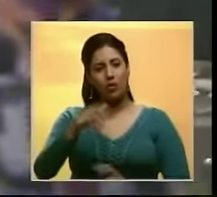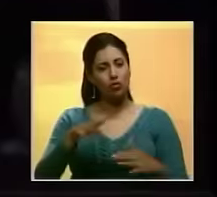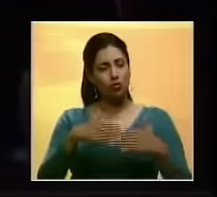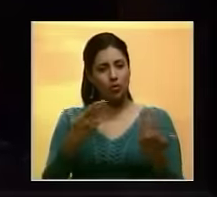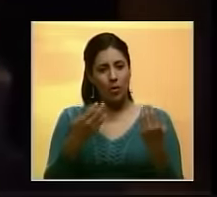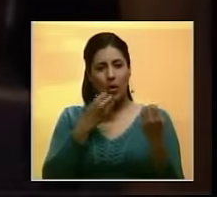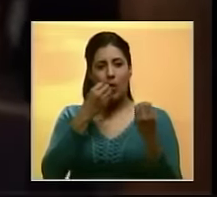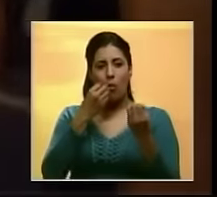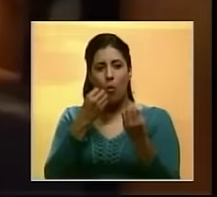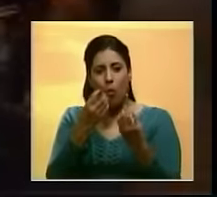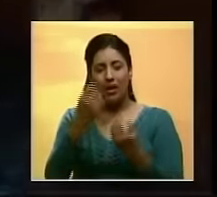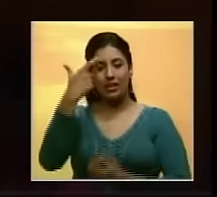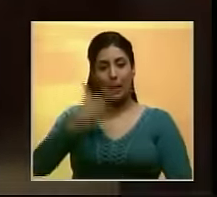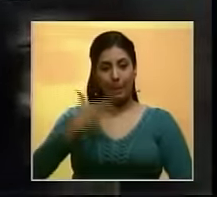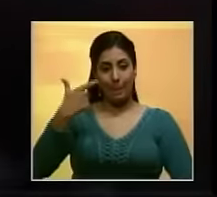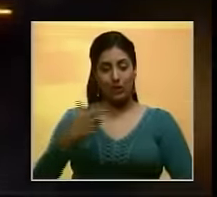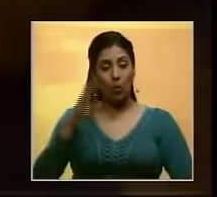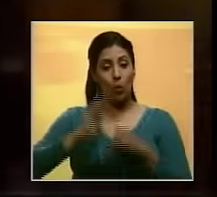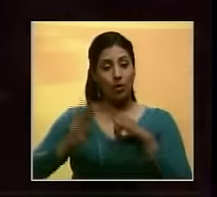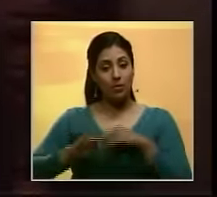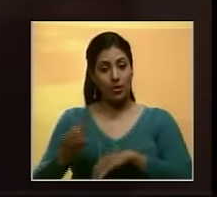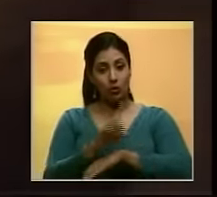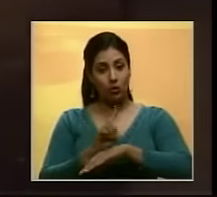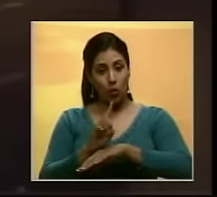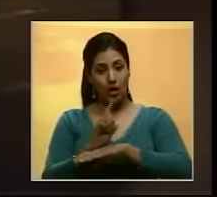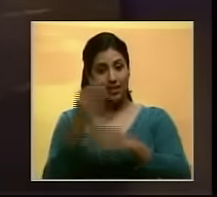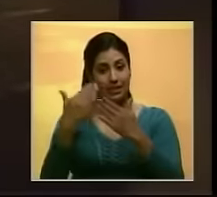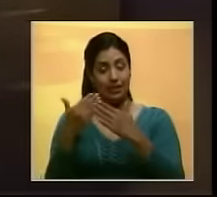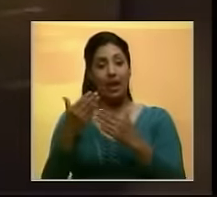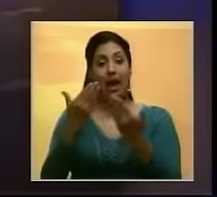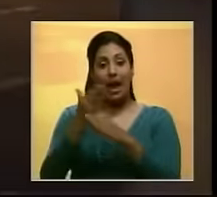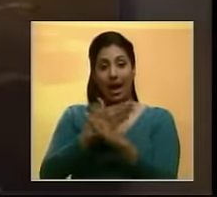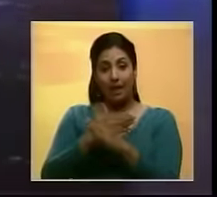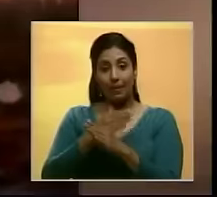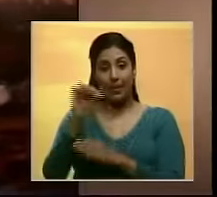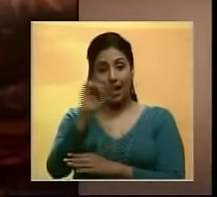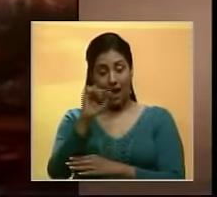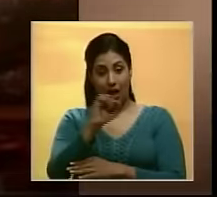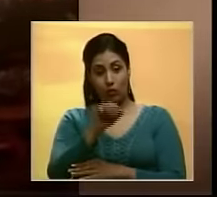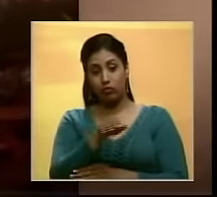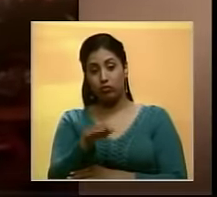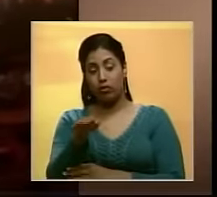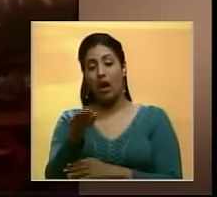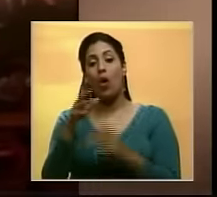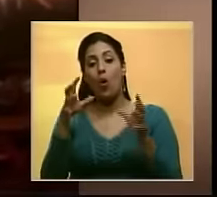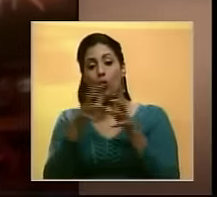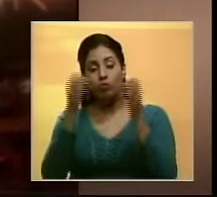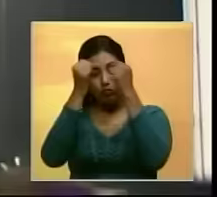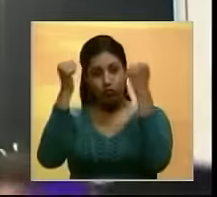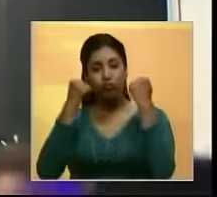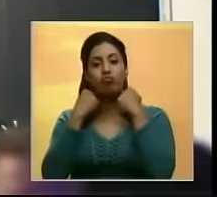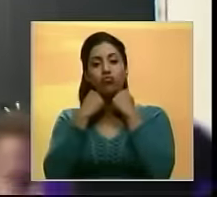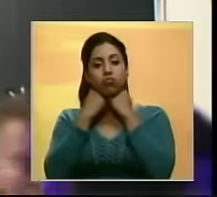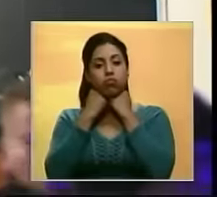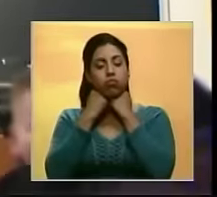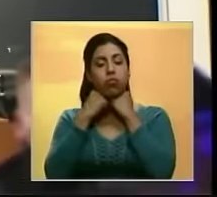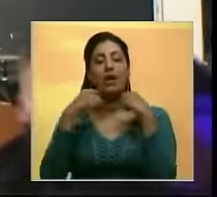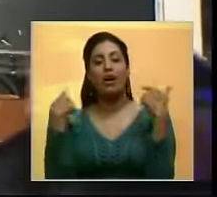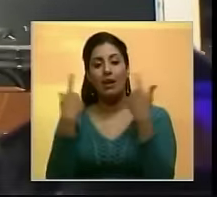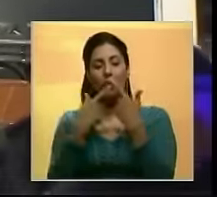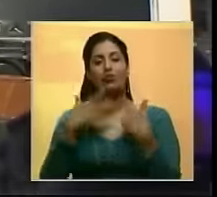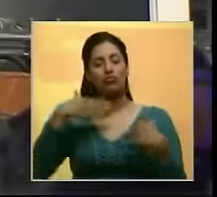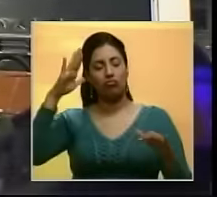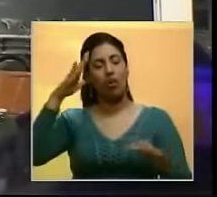proporcionadas por ciudadanos en las últimas horas. Recientemente, el autodenominado Estado Islámico asumió la autoría del hecho